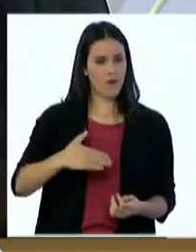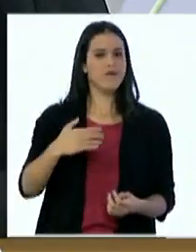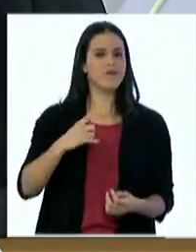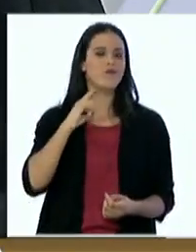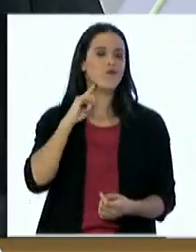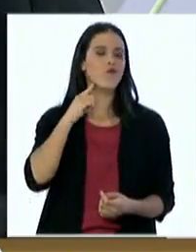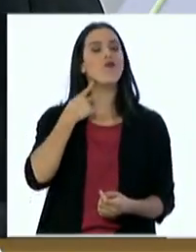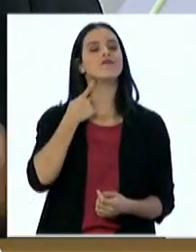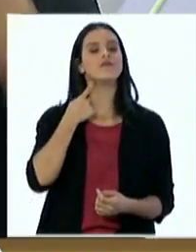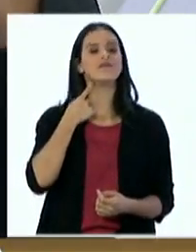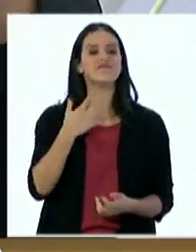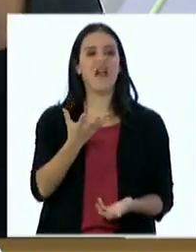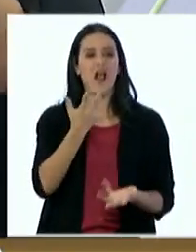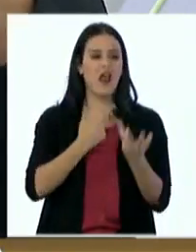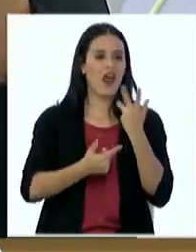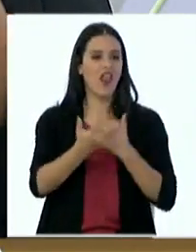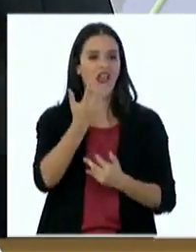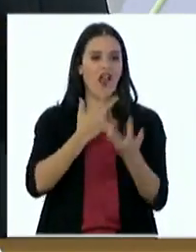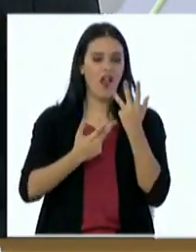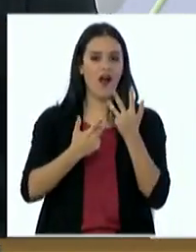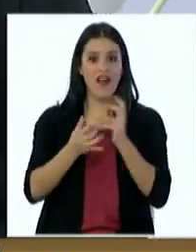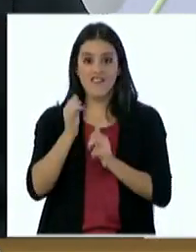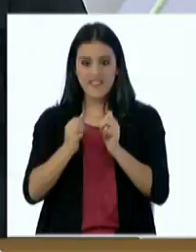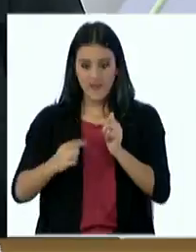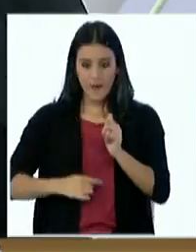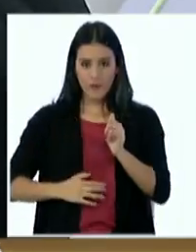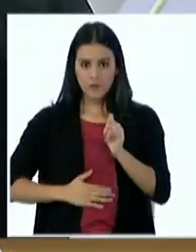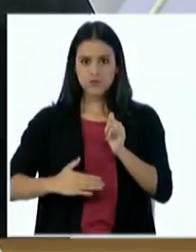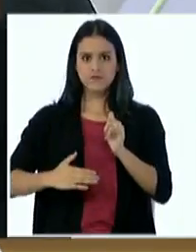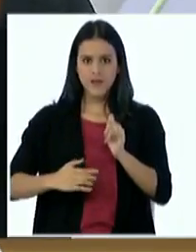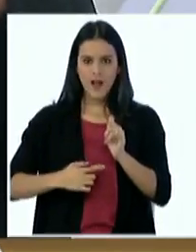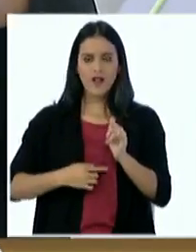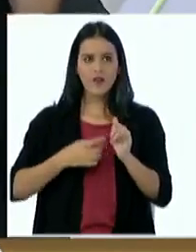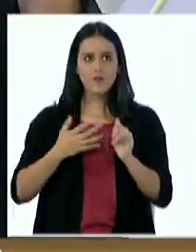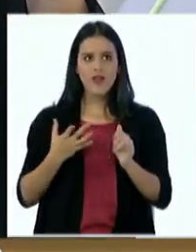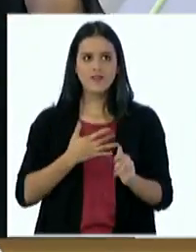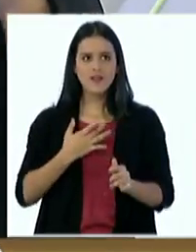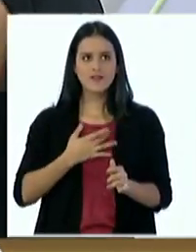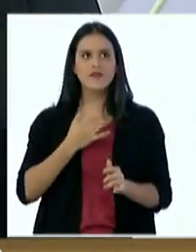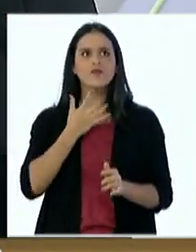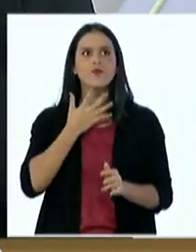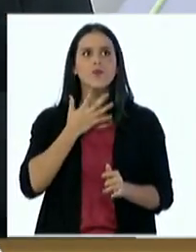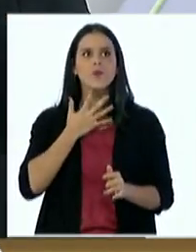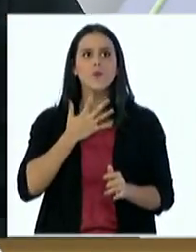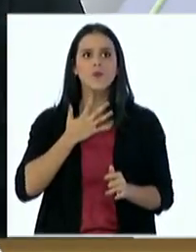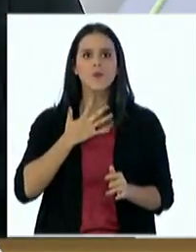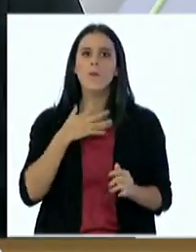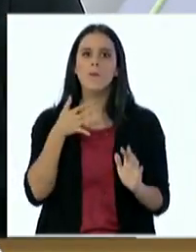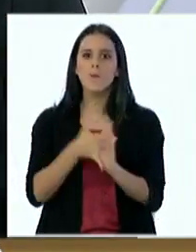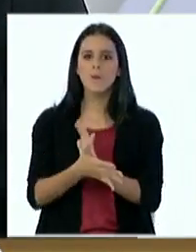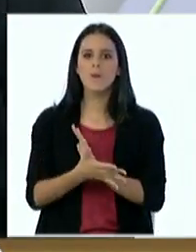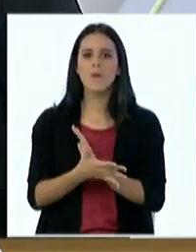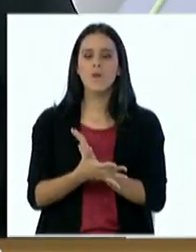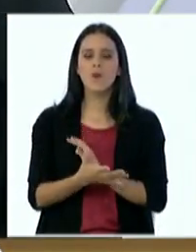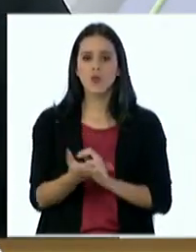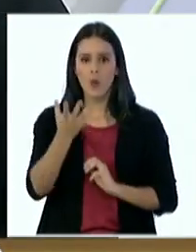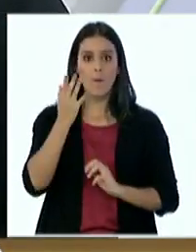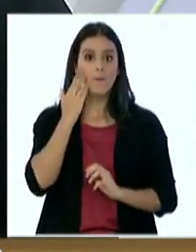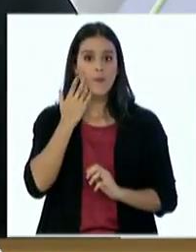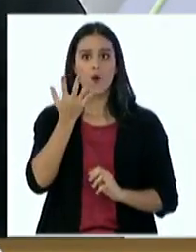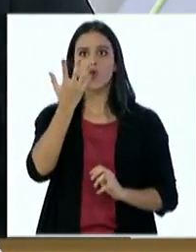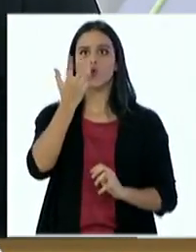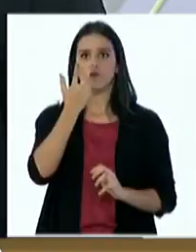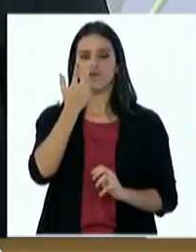mientras está en el vientre de su madre va experimentando este sabor ya lo va experimentando a través del paso del sabor en el líquido